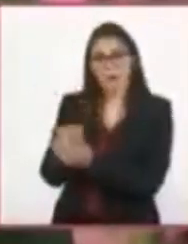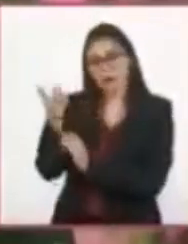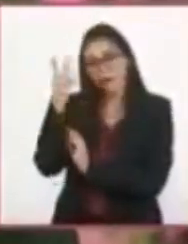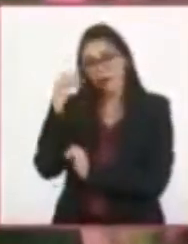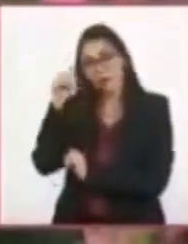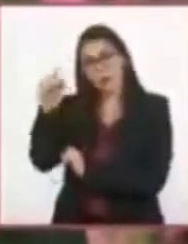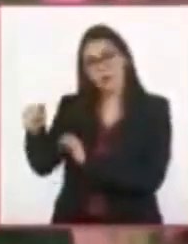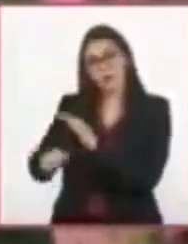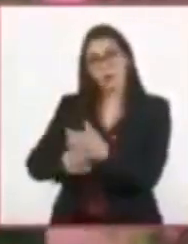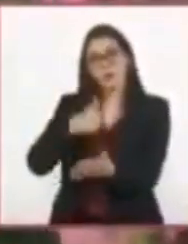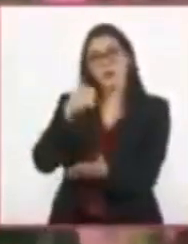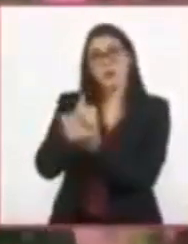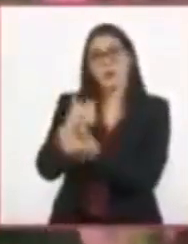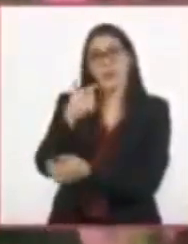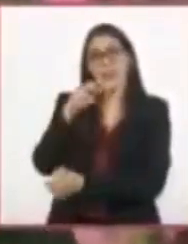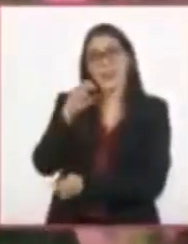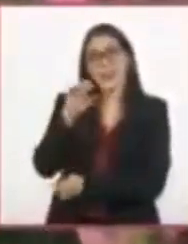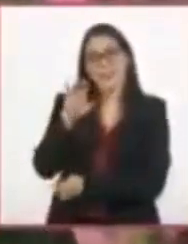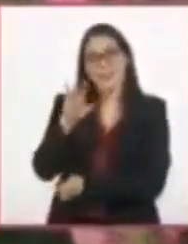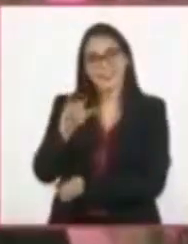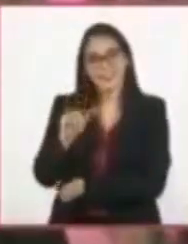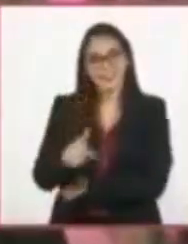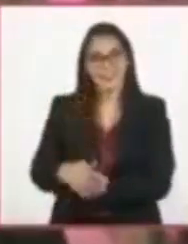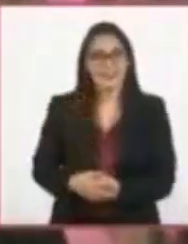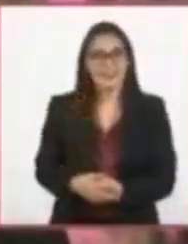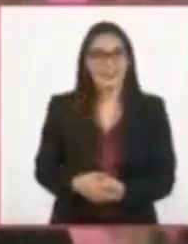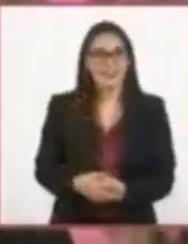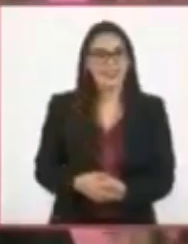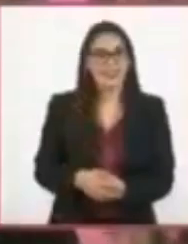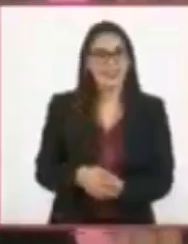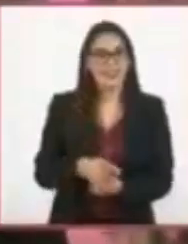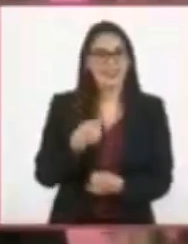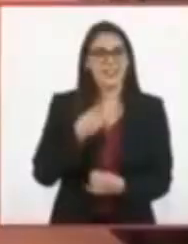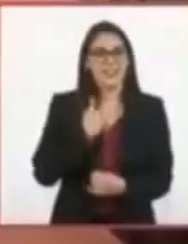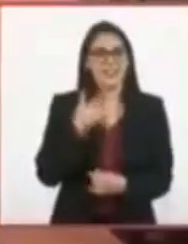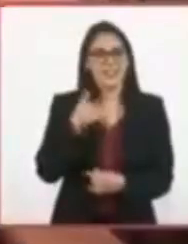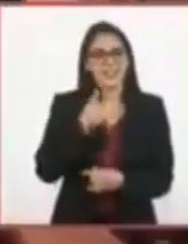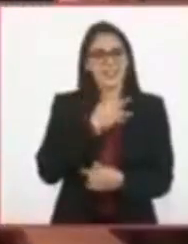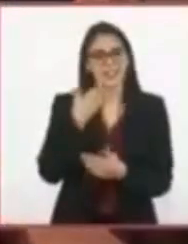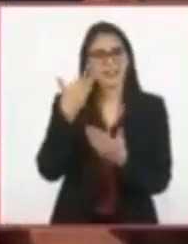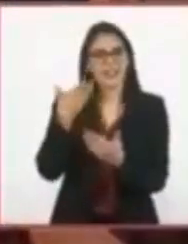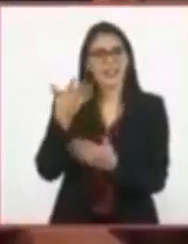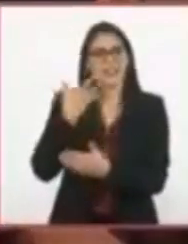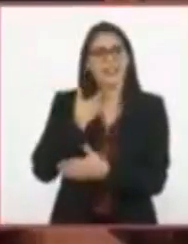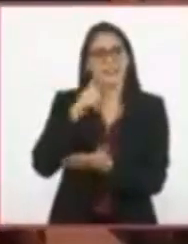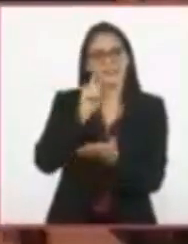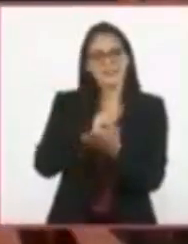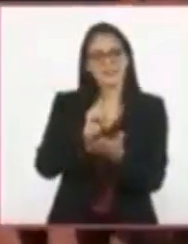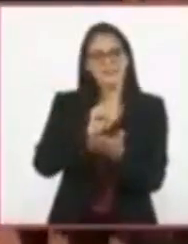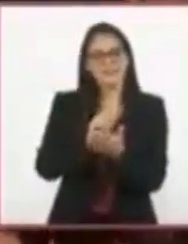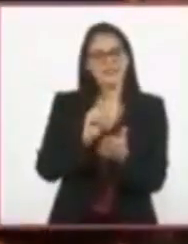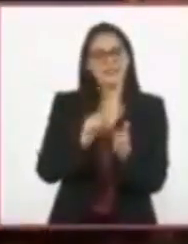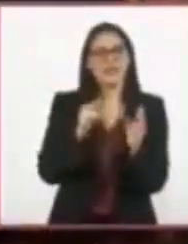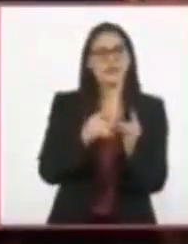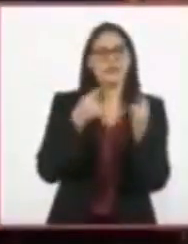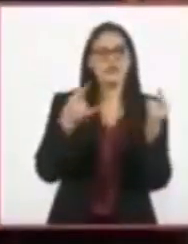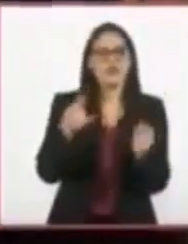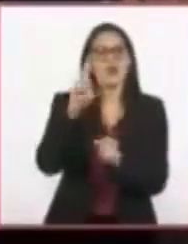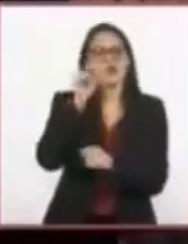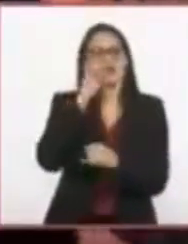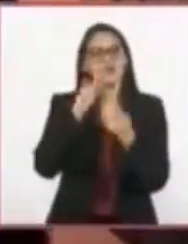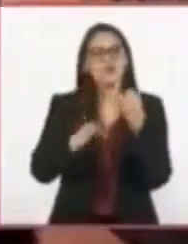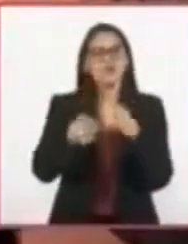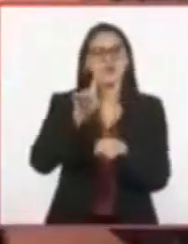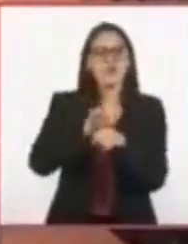griega de Pompeya, antes de ser consumida por la erupción de un volcán, descrita en la novela Los últimos días de